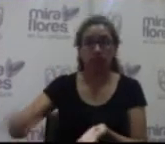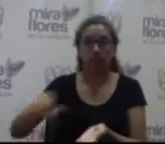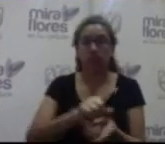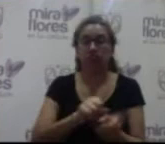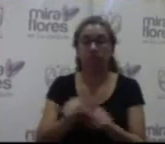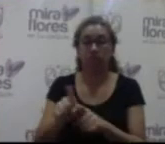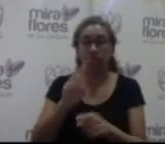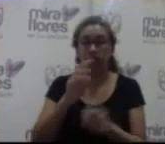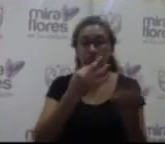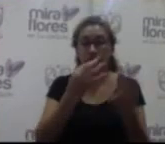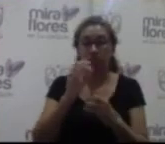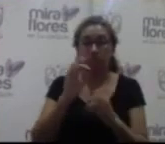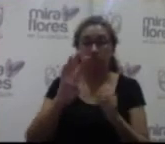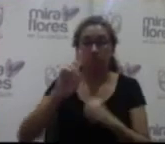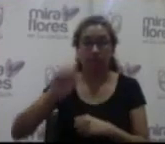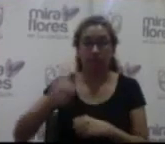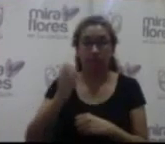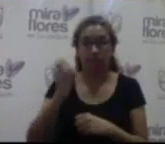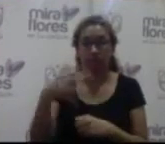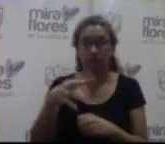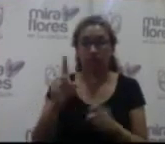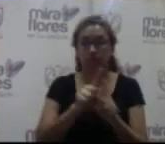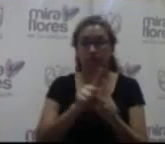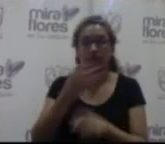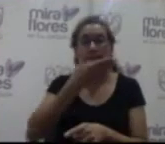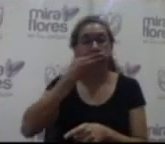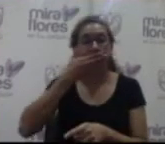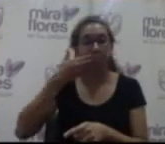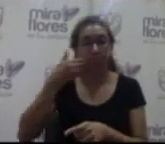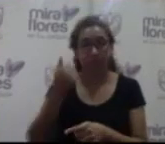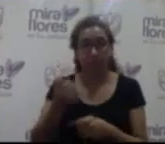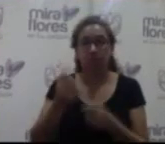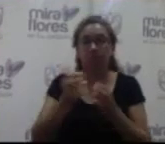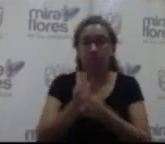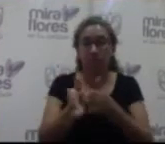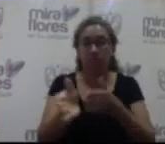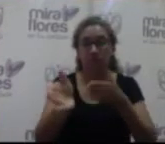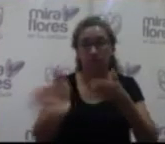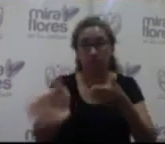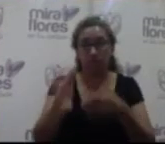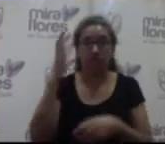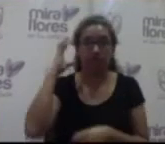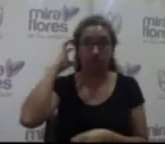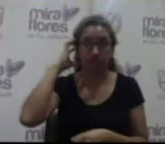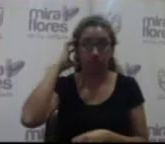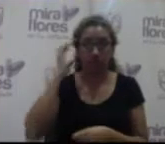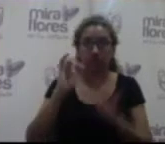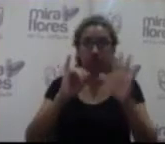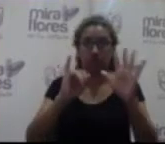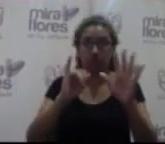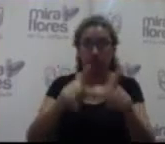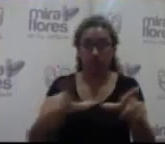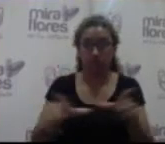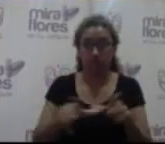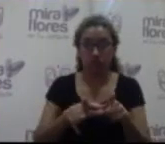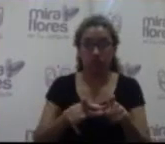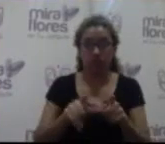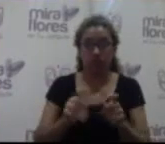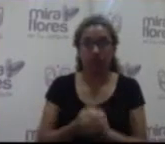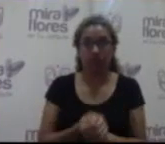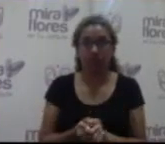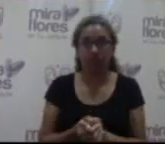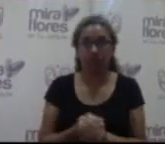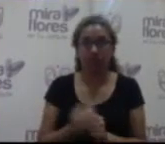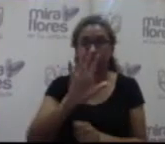800.000 nuevos soles y mejoramiento del servicio de control de tráfico en el distrito de Miraflores en 6 intersecciones, esto en una primera etapa,